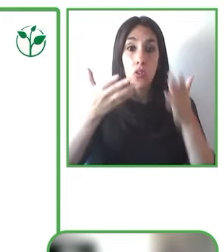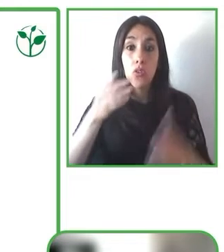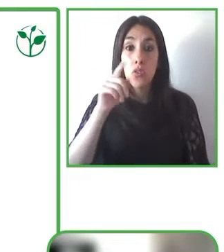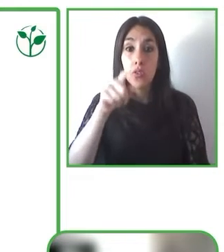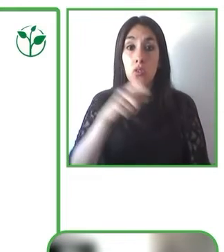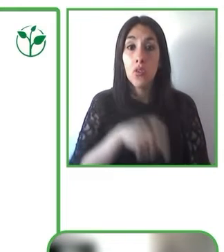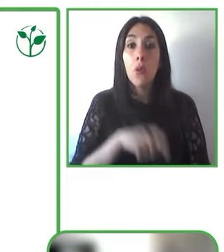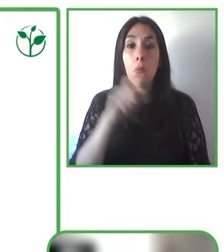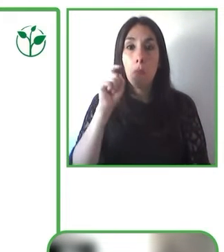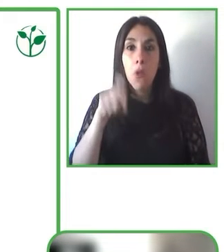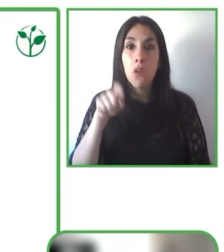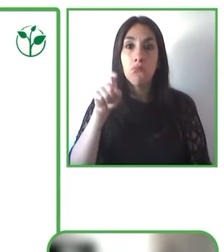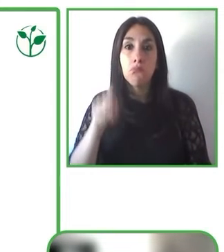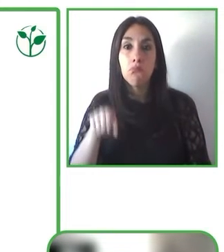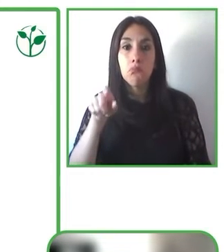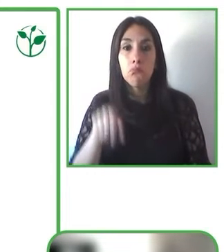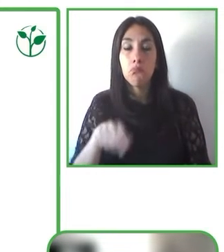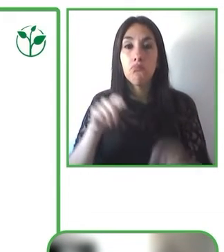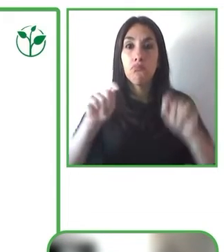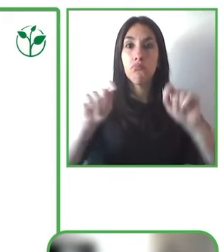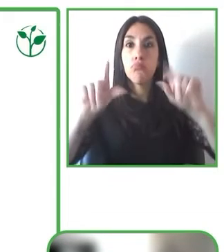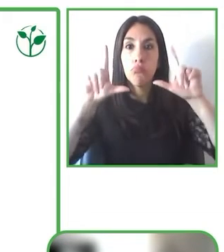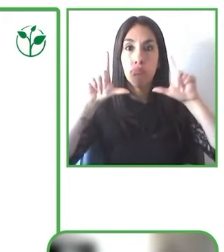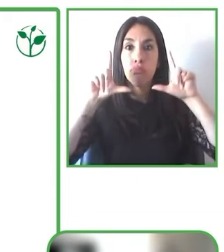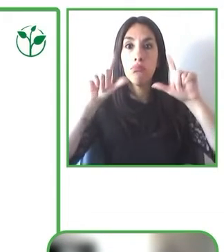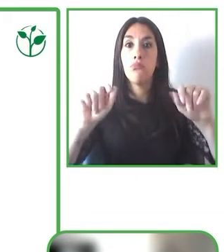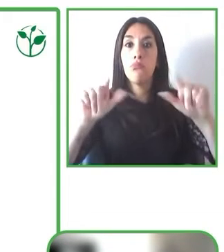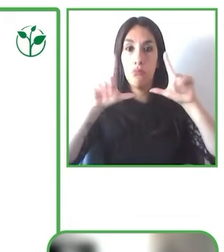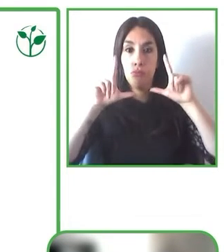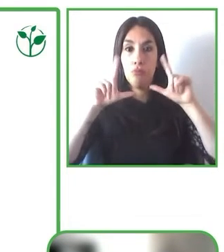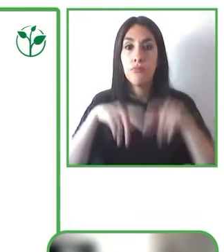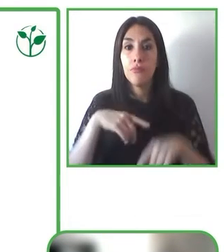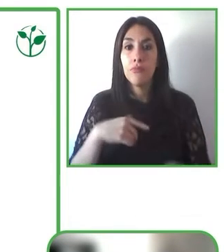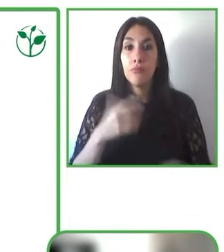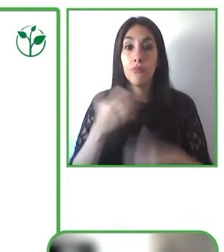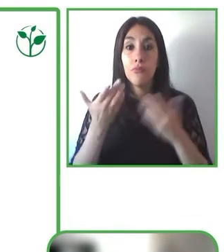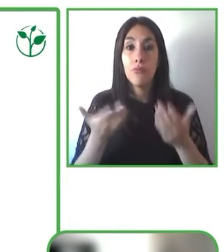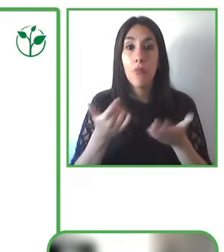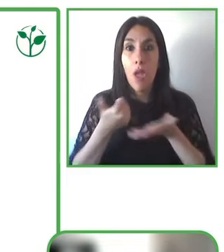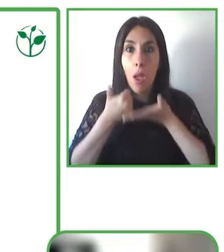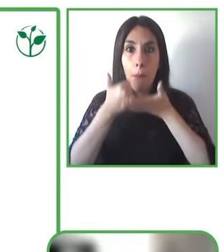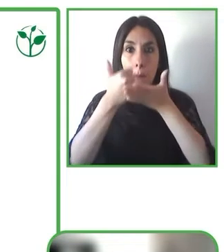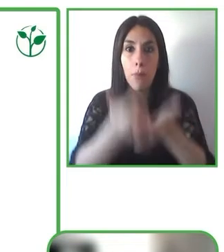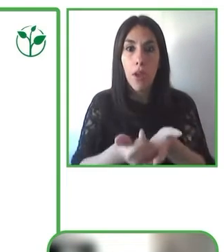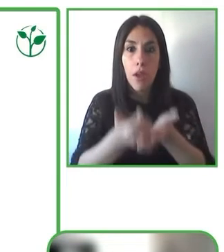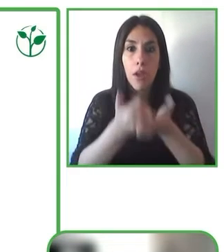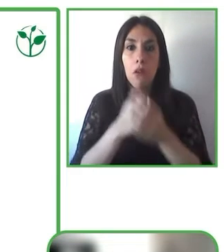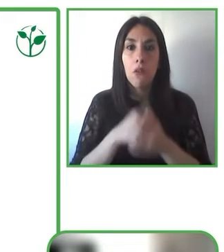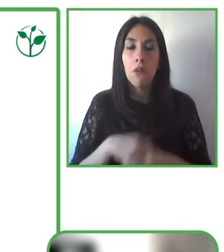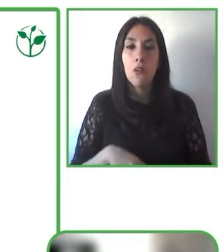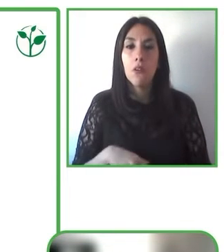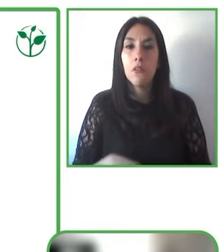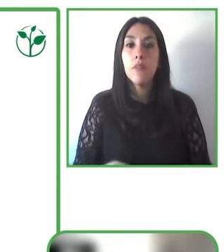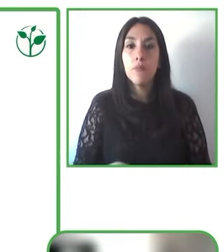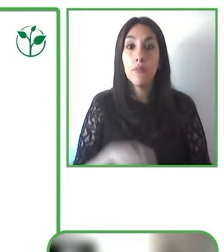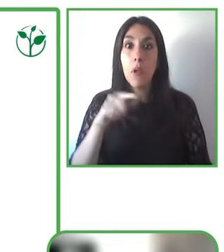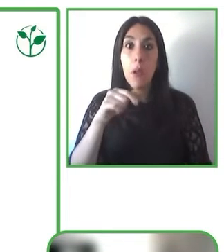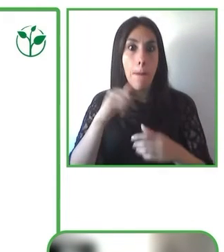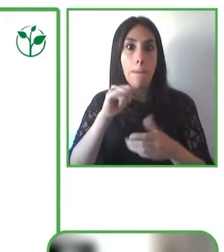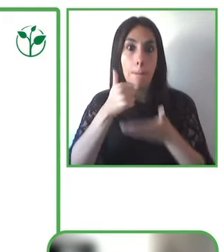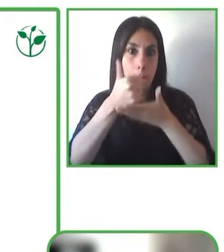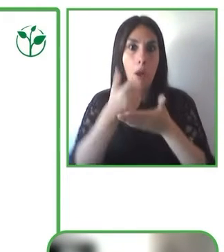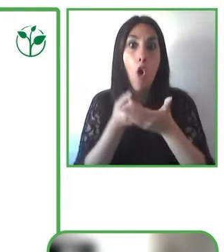brecha de información para ayudar a hacer esa conexión entre tener las características y